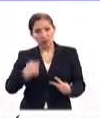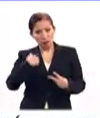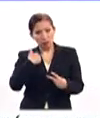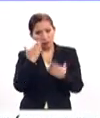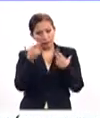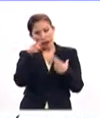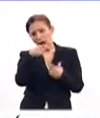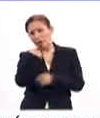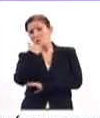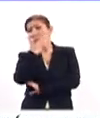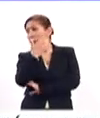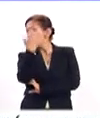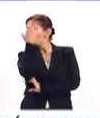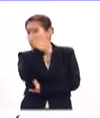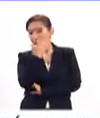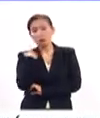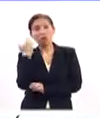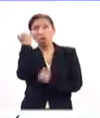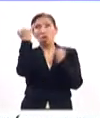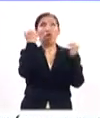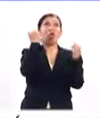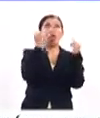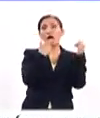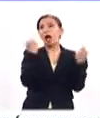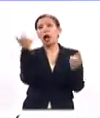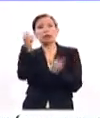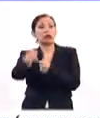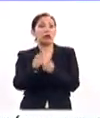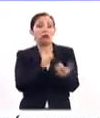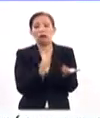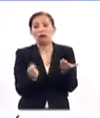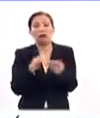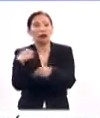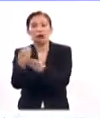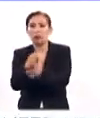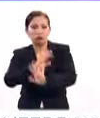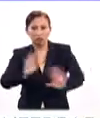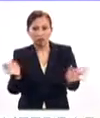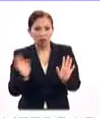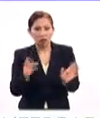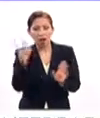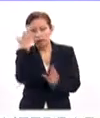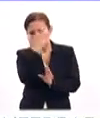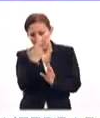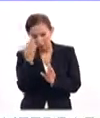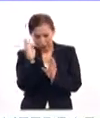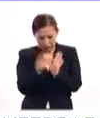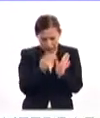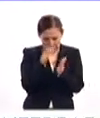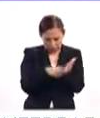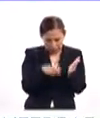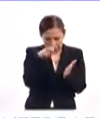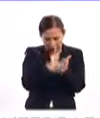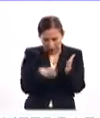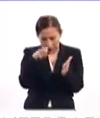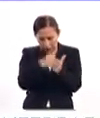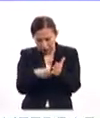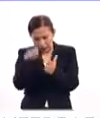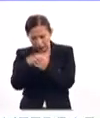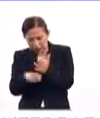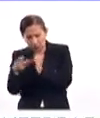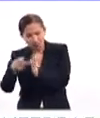que estudió, que estaba preparado, que no escribió el primer texto y se los entregó, ¿no? Que lo revisó muchas veces, que tuvo muchas